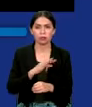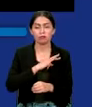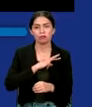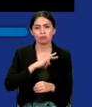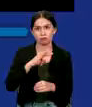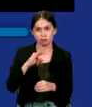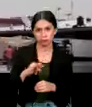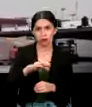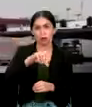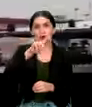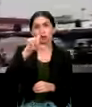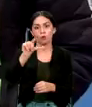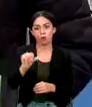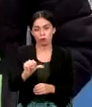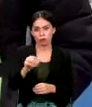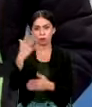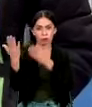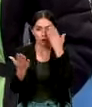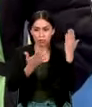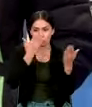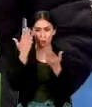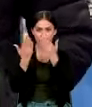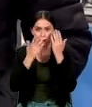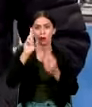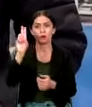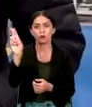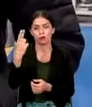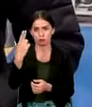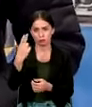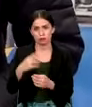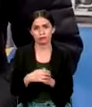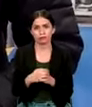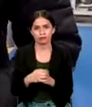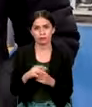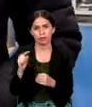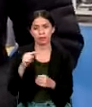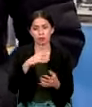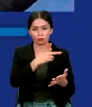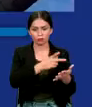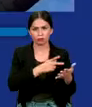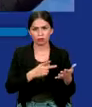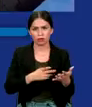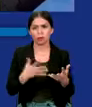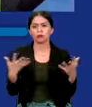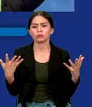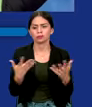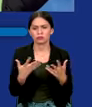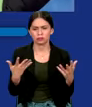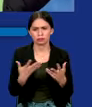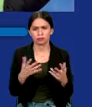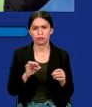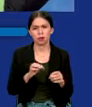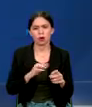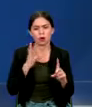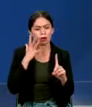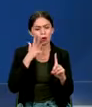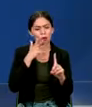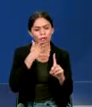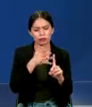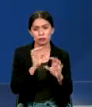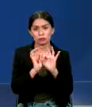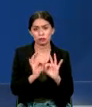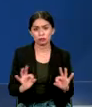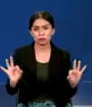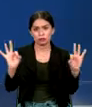estudiar una carrera a nivel profesional. Estos programas son desarrollados de acuerdo a las necesidades y al perfil de la empresa y el empleado recibe su